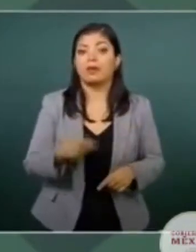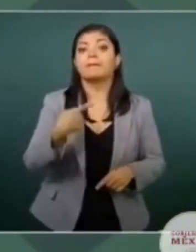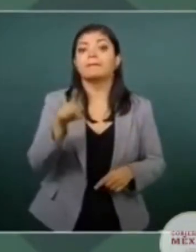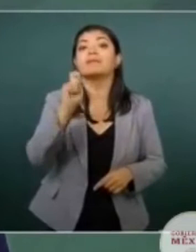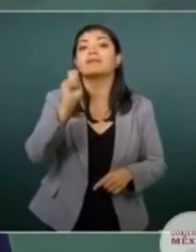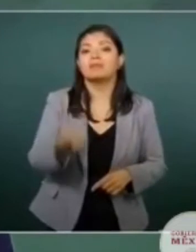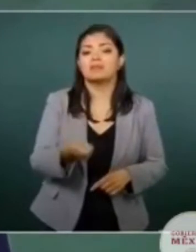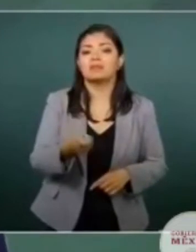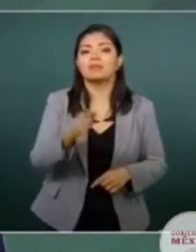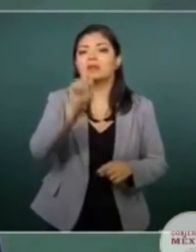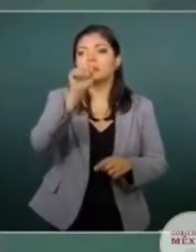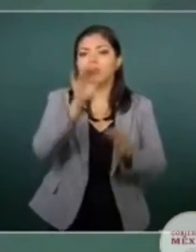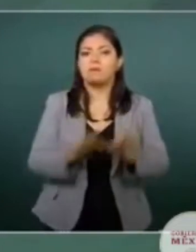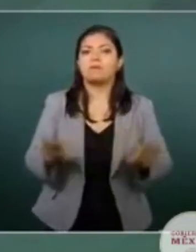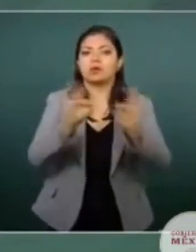democracia.